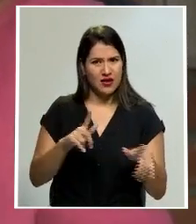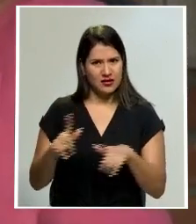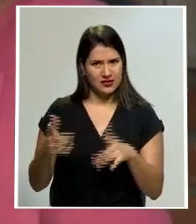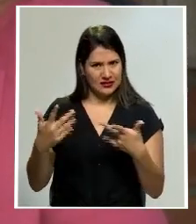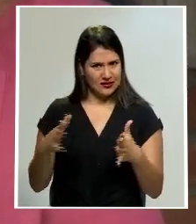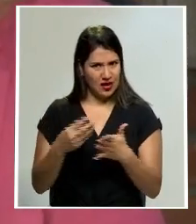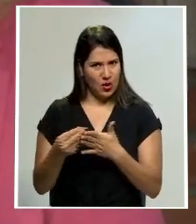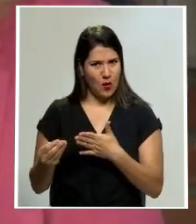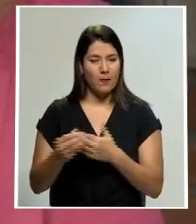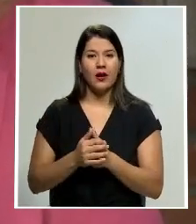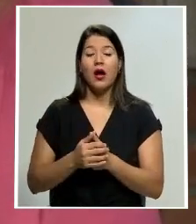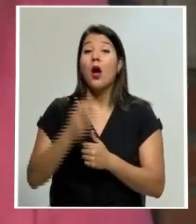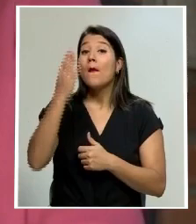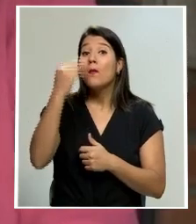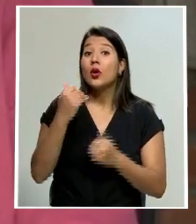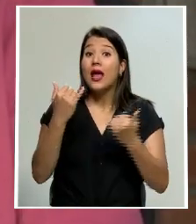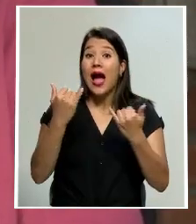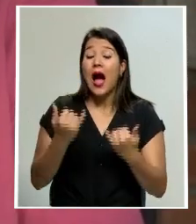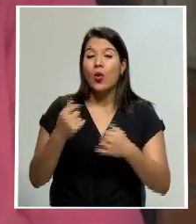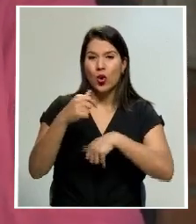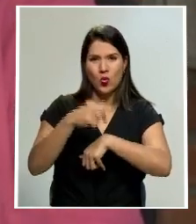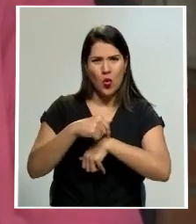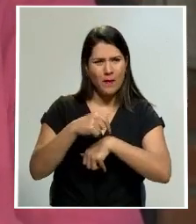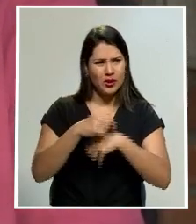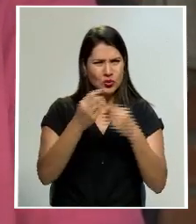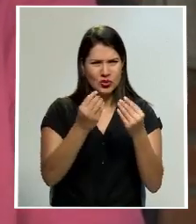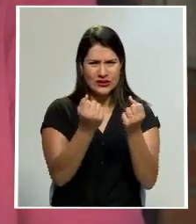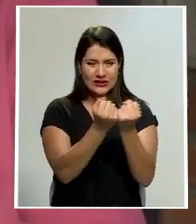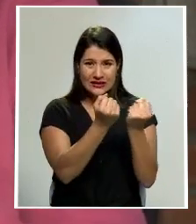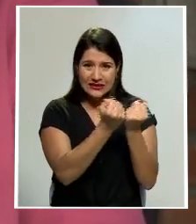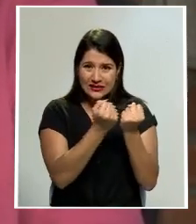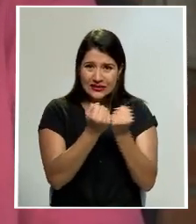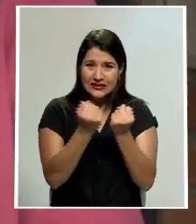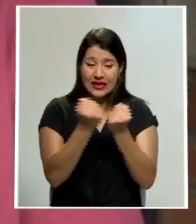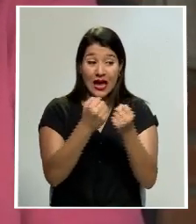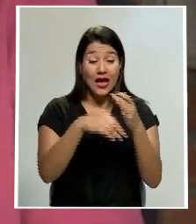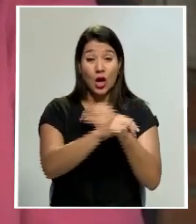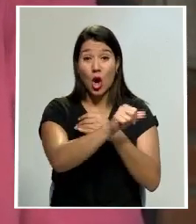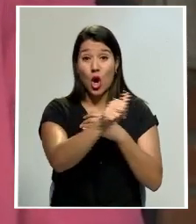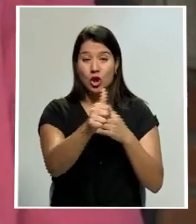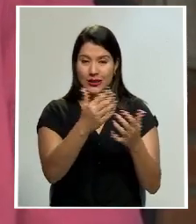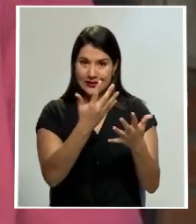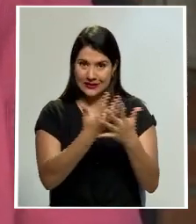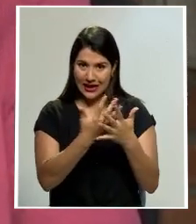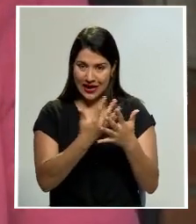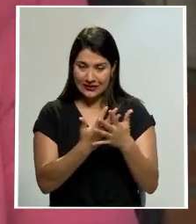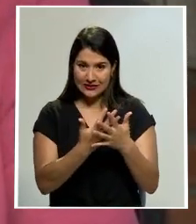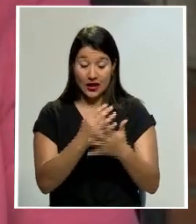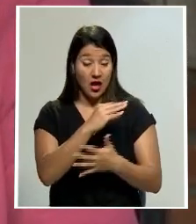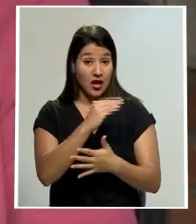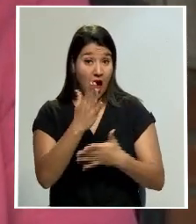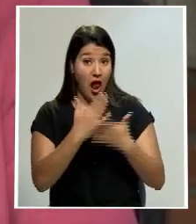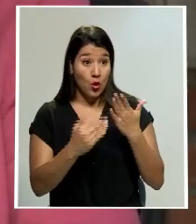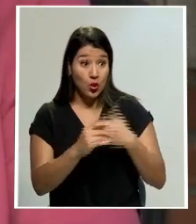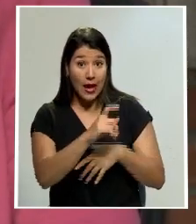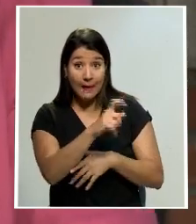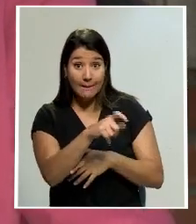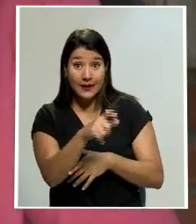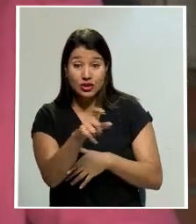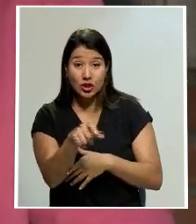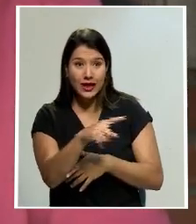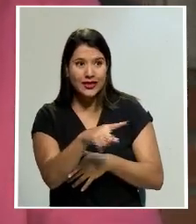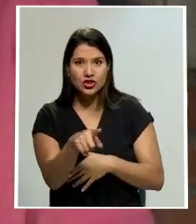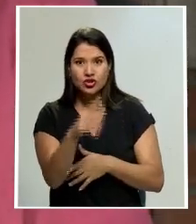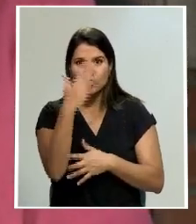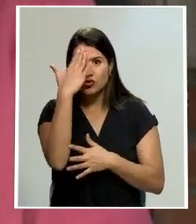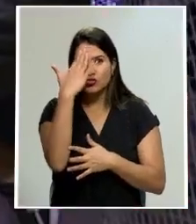en especial porque estamos en un momento de hacinamiento extremo, donde hay privados de libertad que no